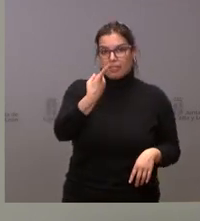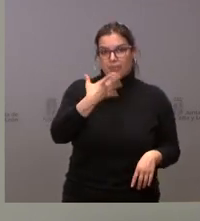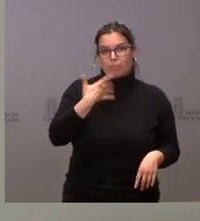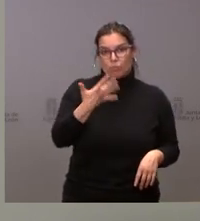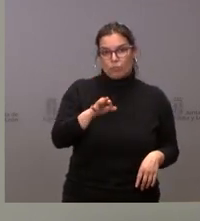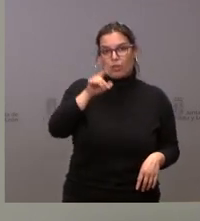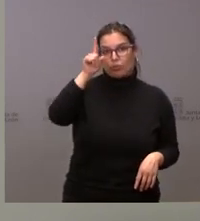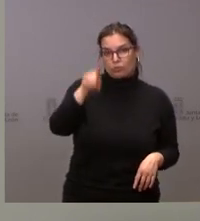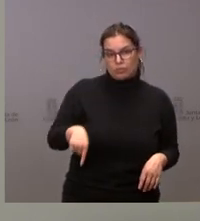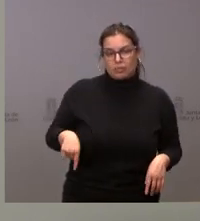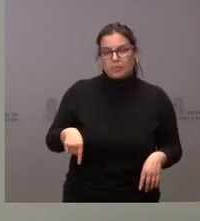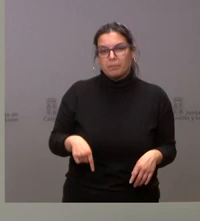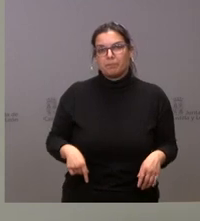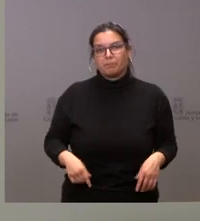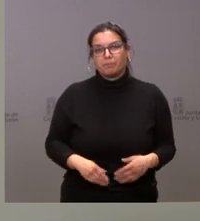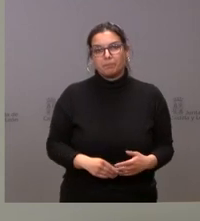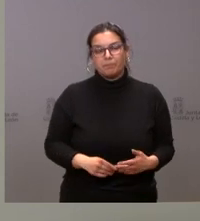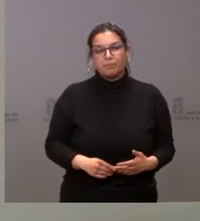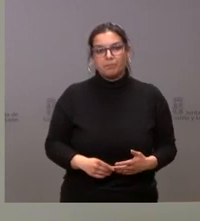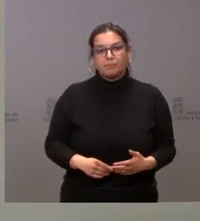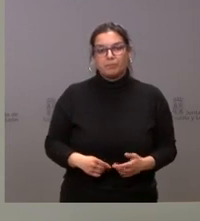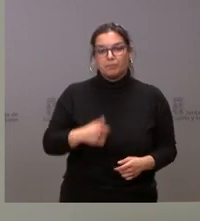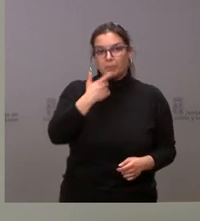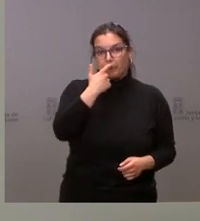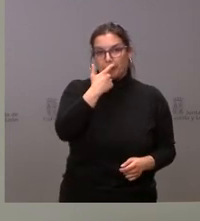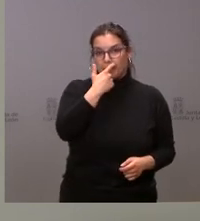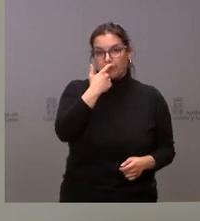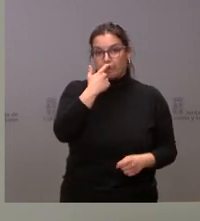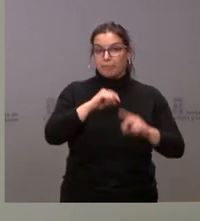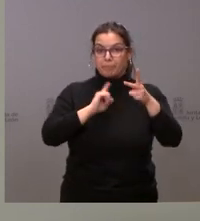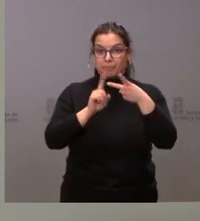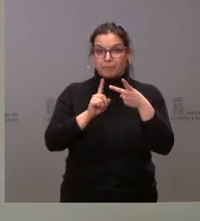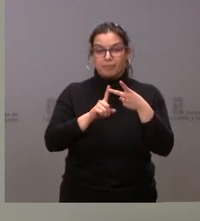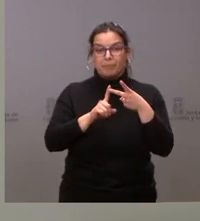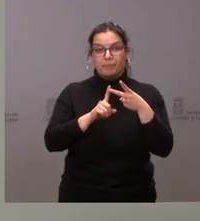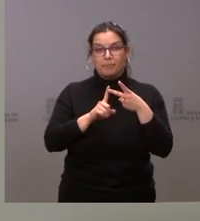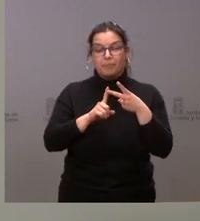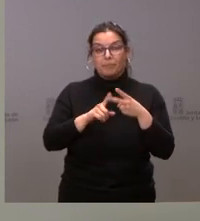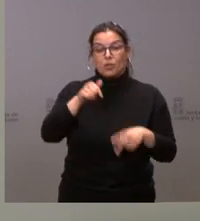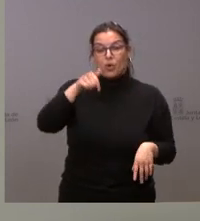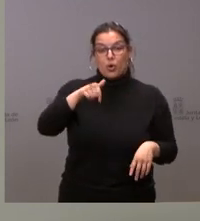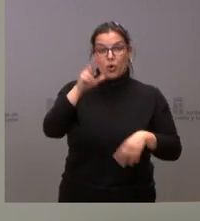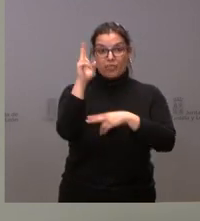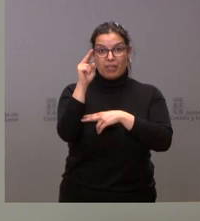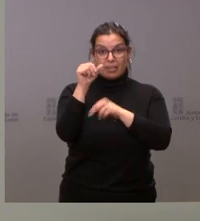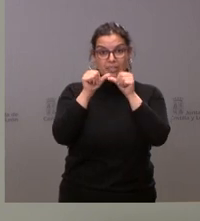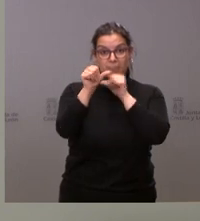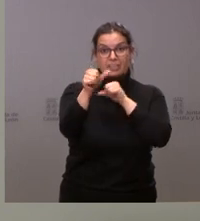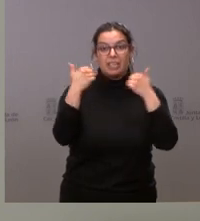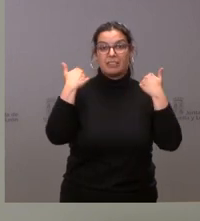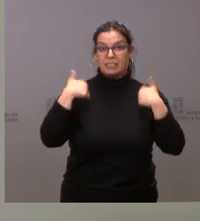que lo pueda dar a conocer, pues lo daríamos a conocer. En segundo lugar, desde hoy viernes funciona ya